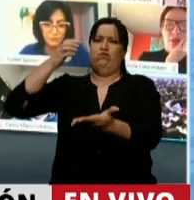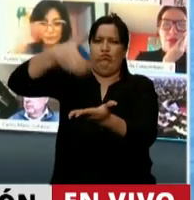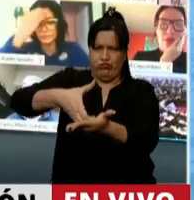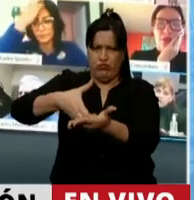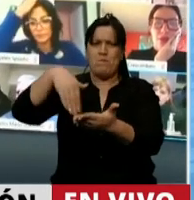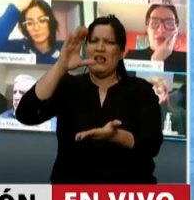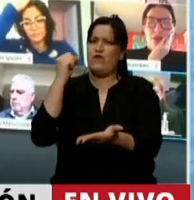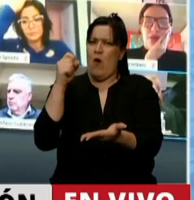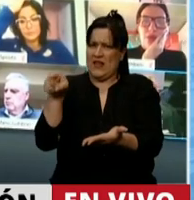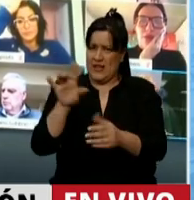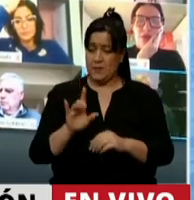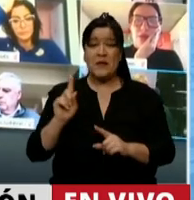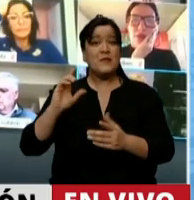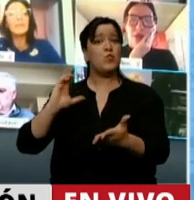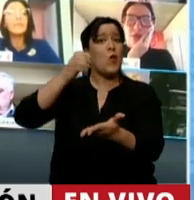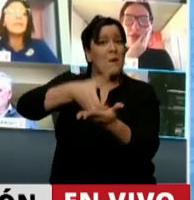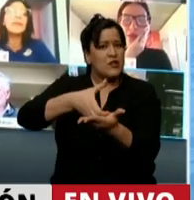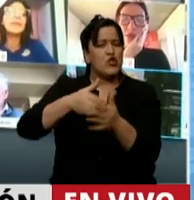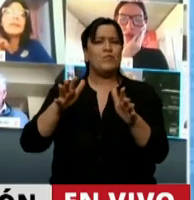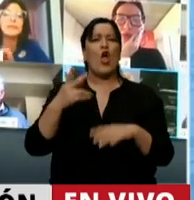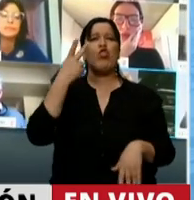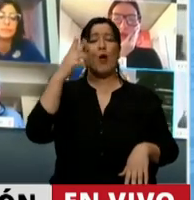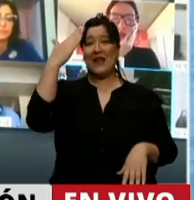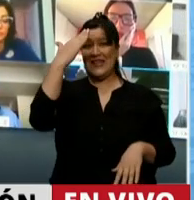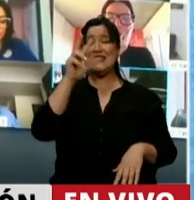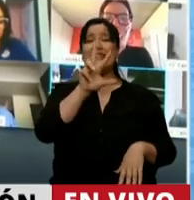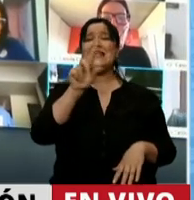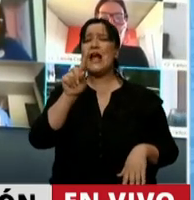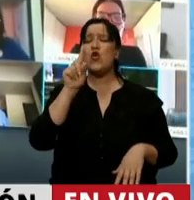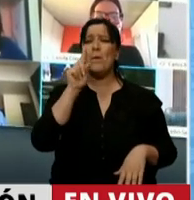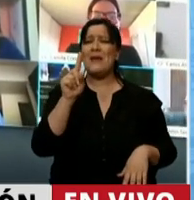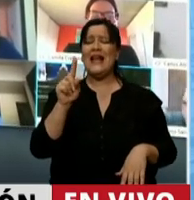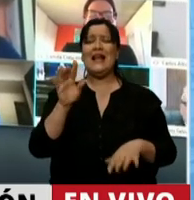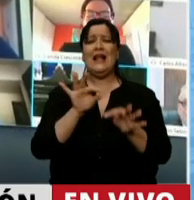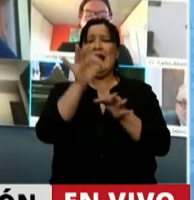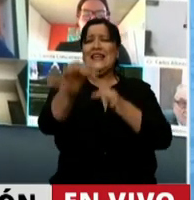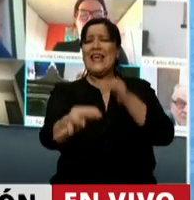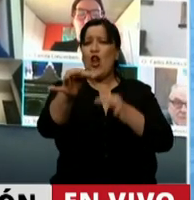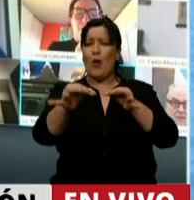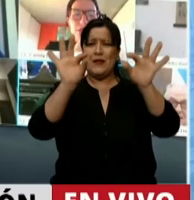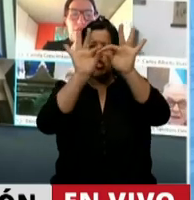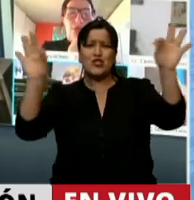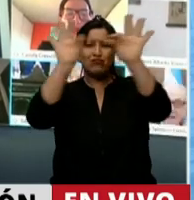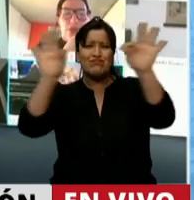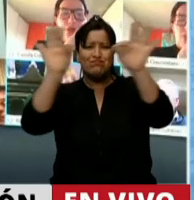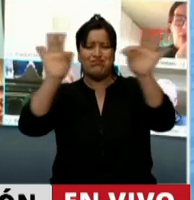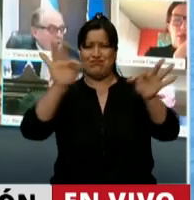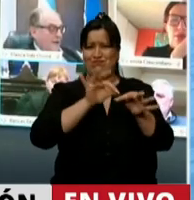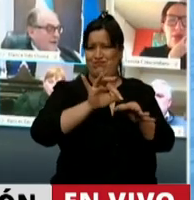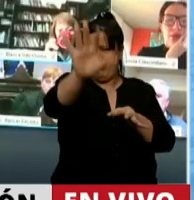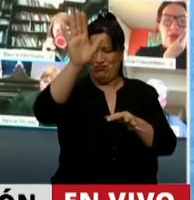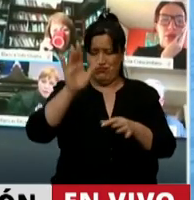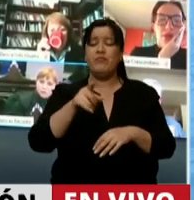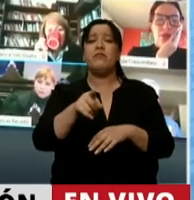Esta inversión llegó al 2015 con 31.000 kilómetros de tendido de fibra óptica.